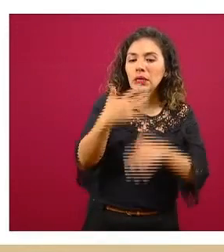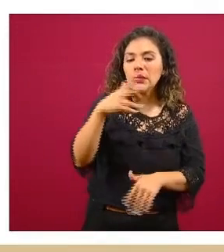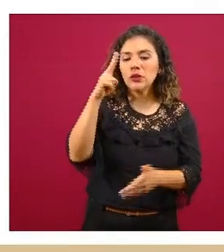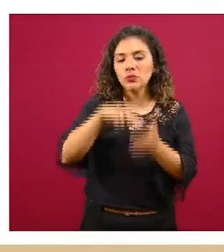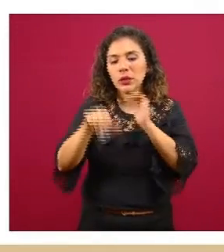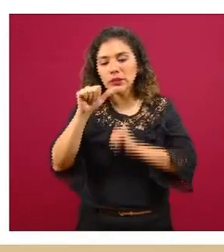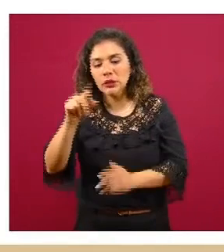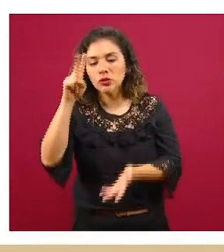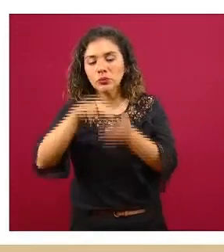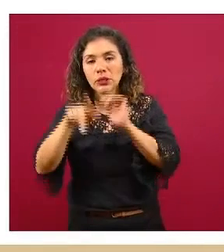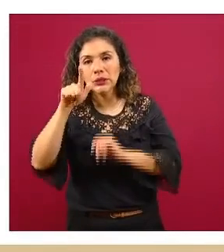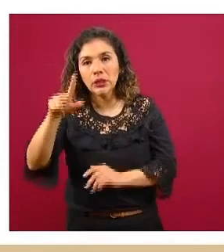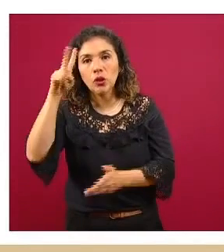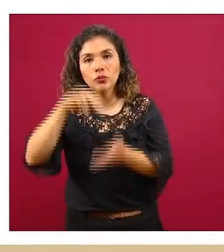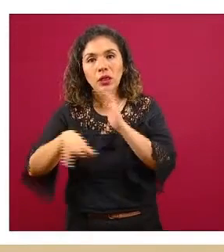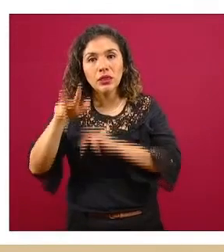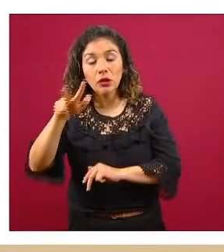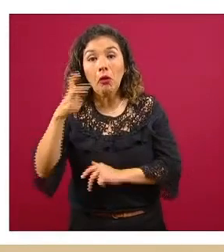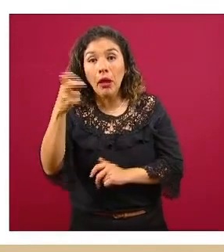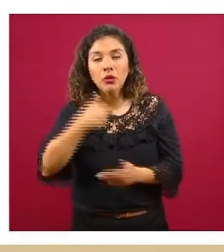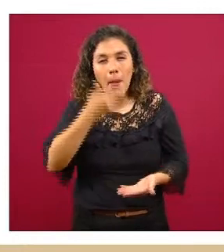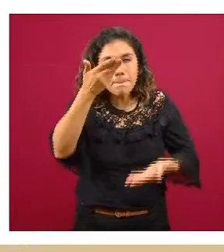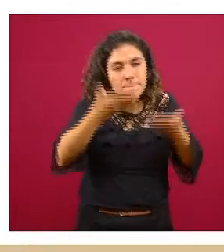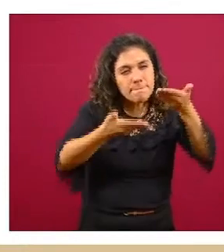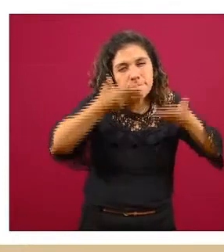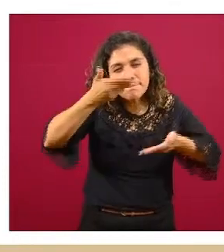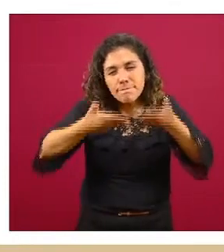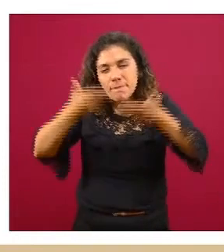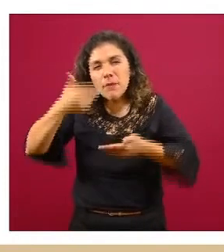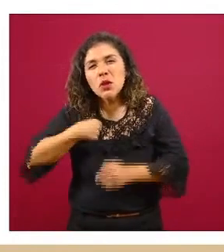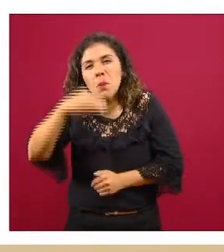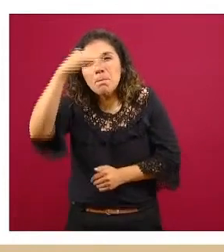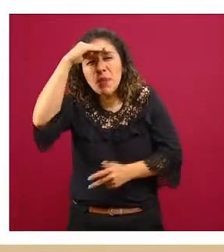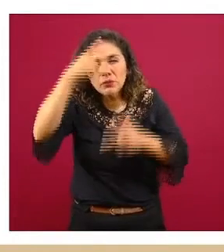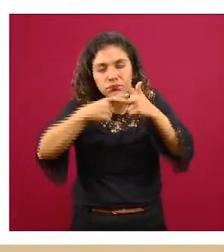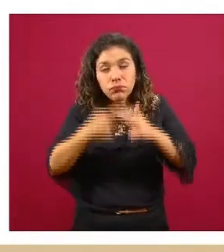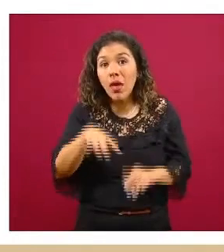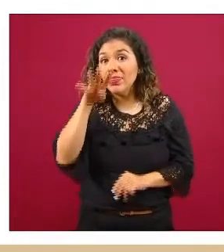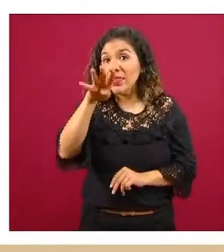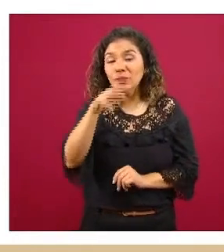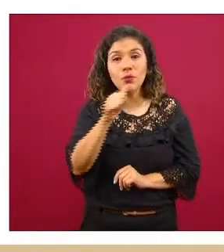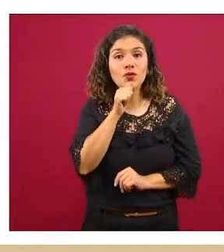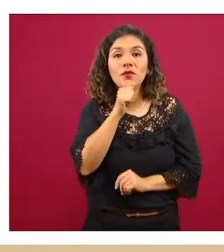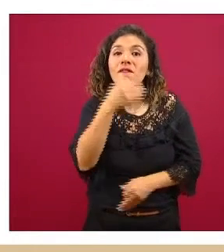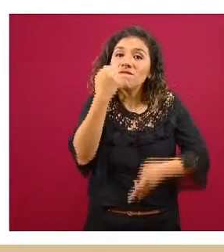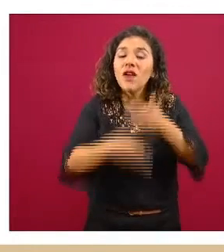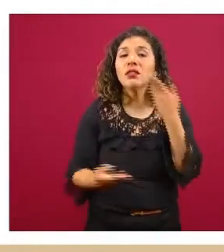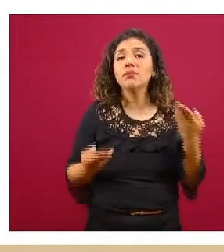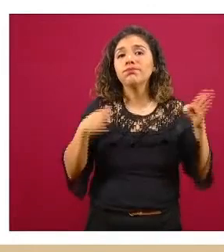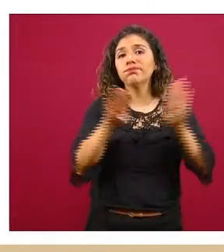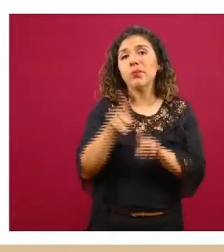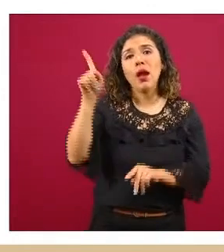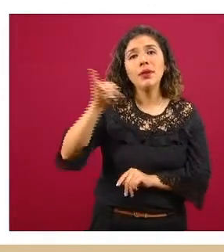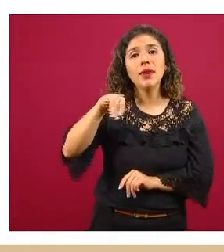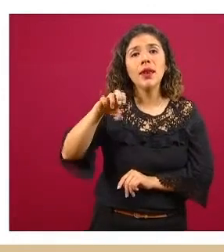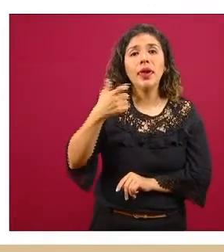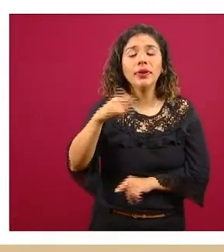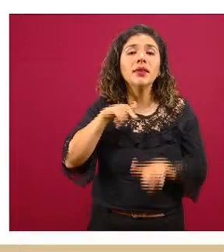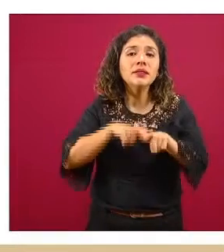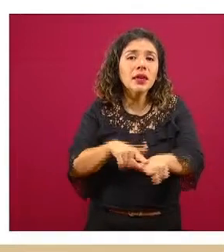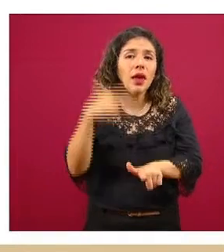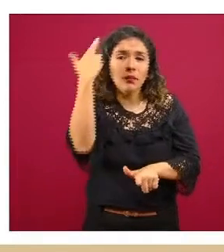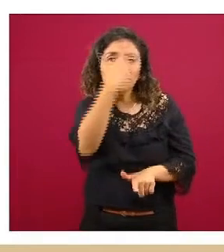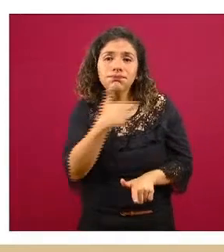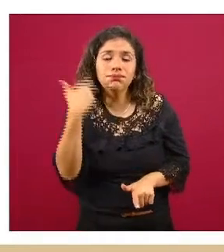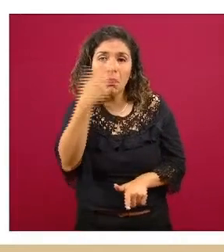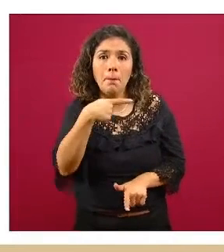18 con esos cuatro años calculamos lo que hubiésemos esperado 19 no porque no se ha cerrado en el INEGI pero con esos cuatro